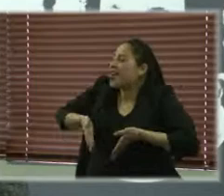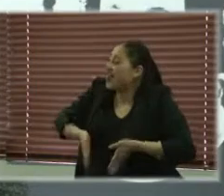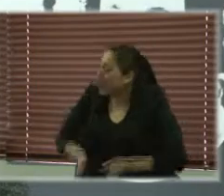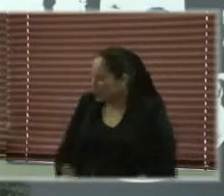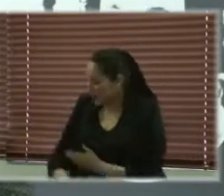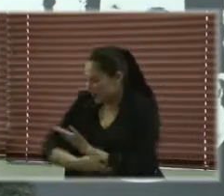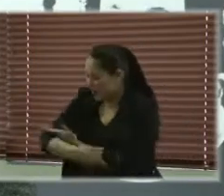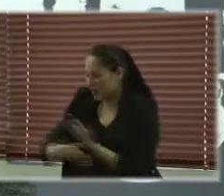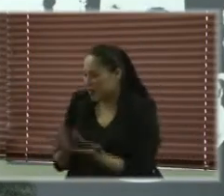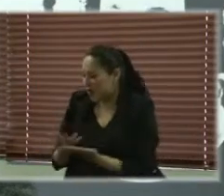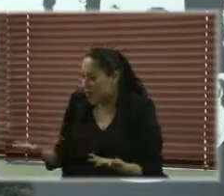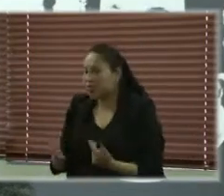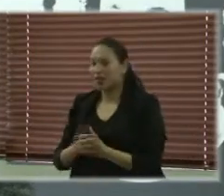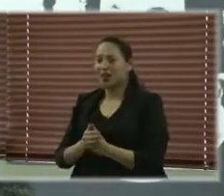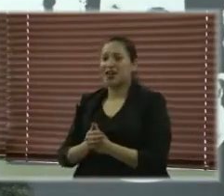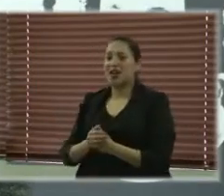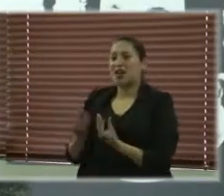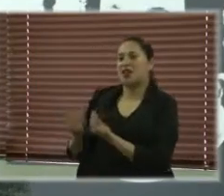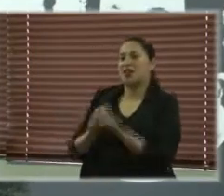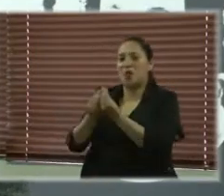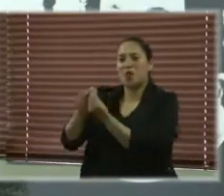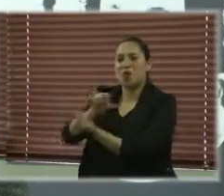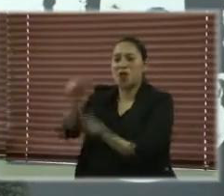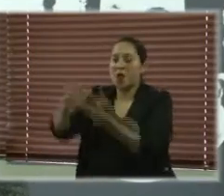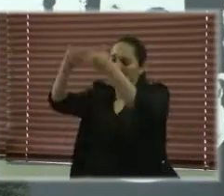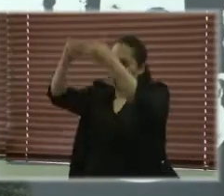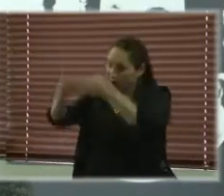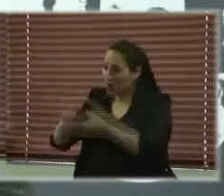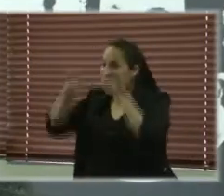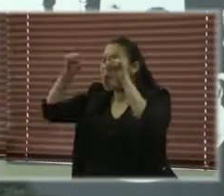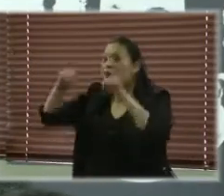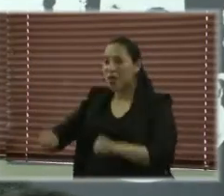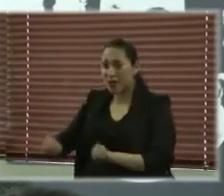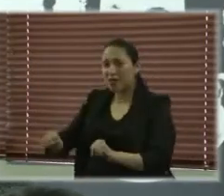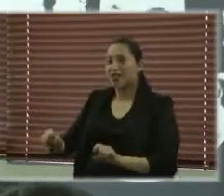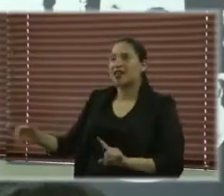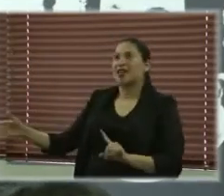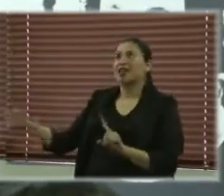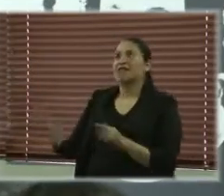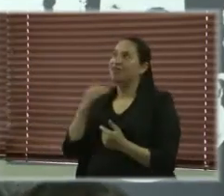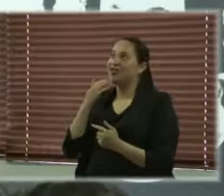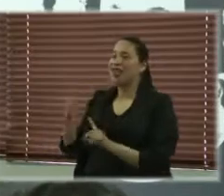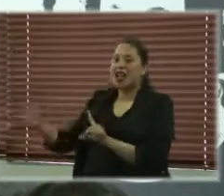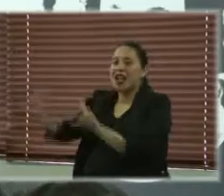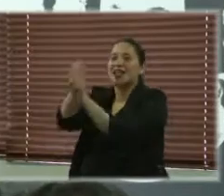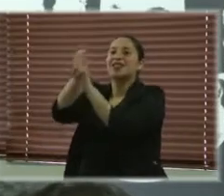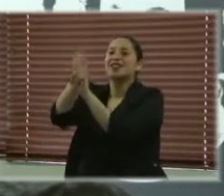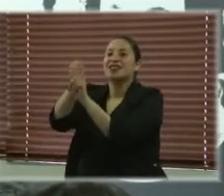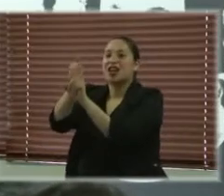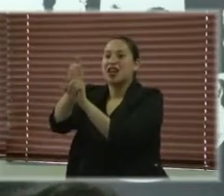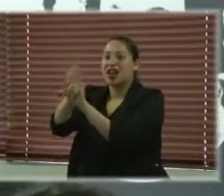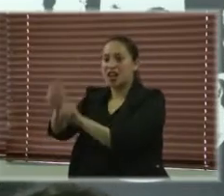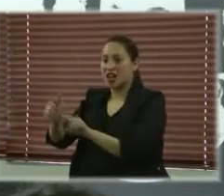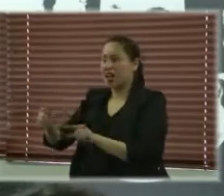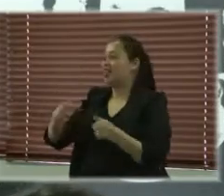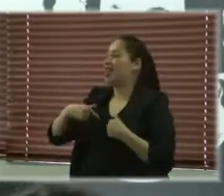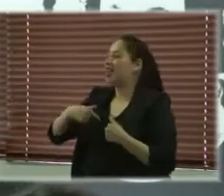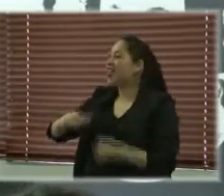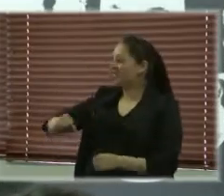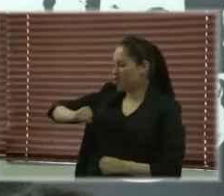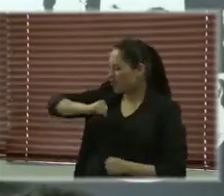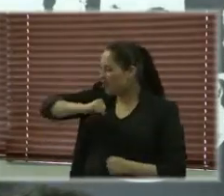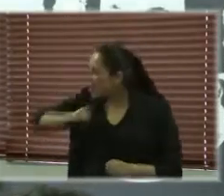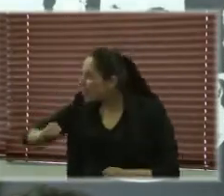que impiden que las mujeres con discapacidad podamos alcanzar el disfrute plan de nuestros derechos.